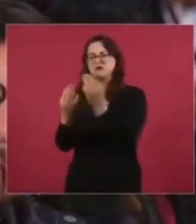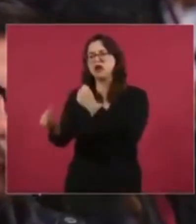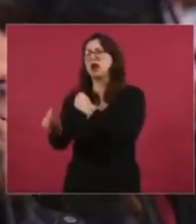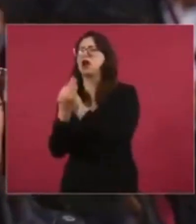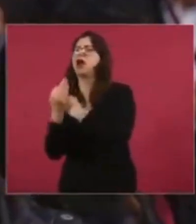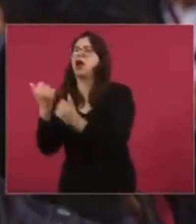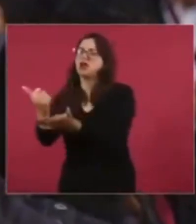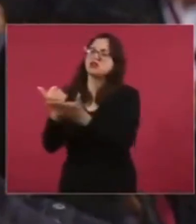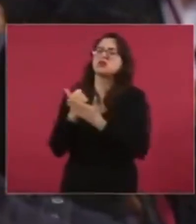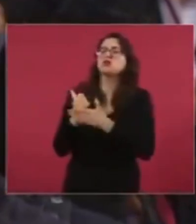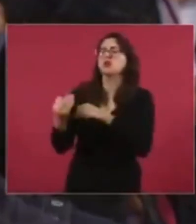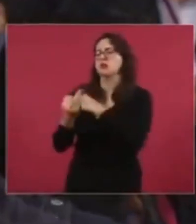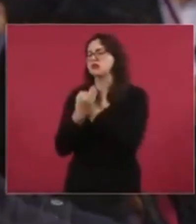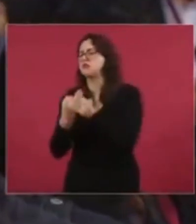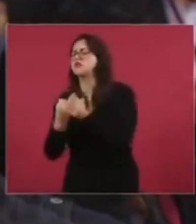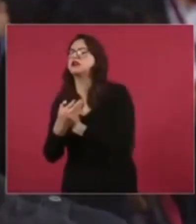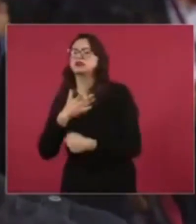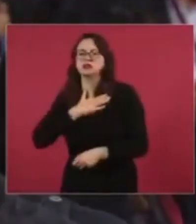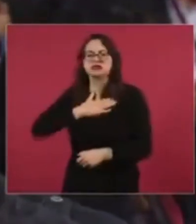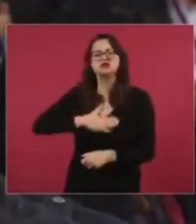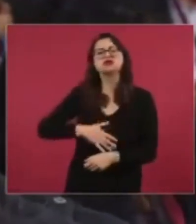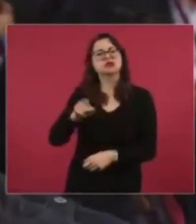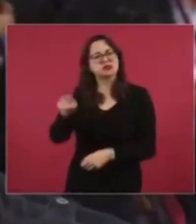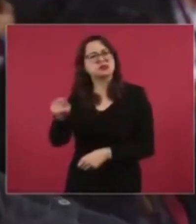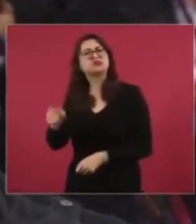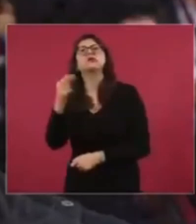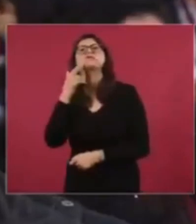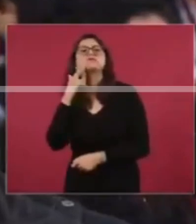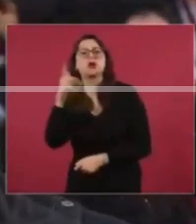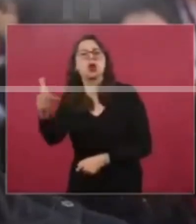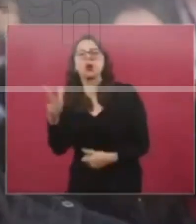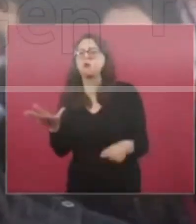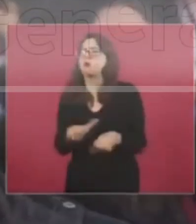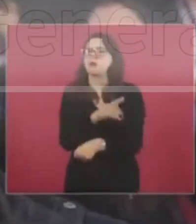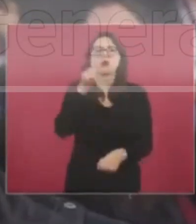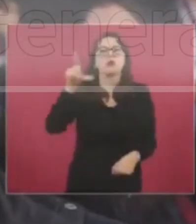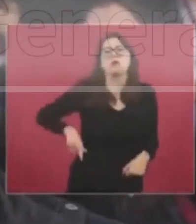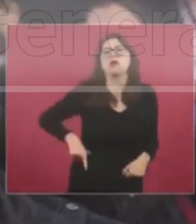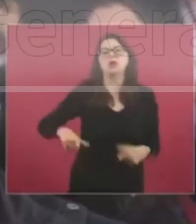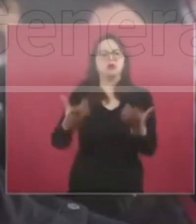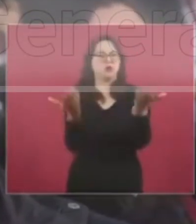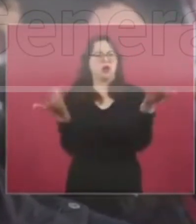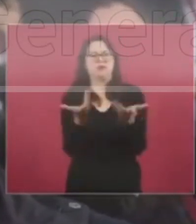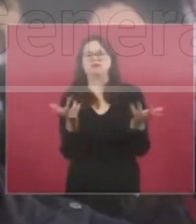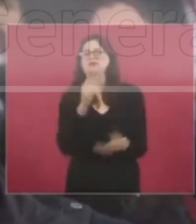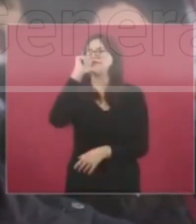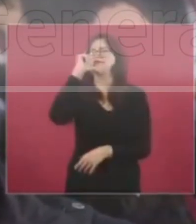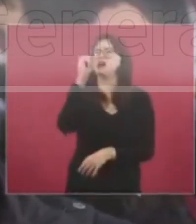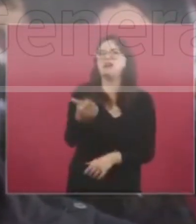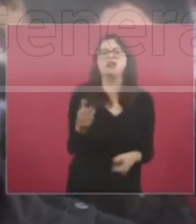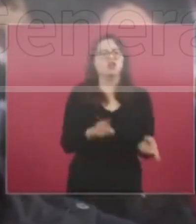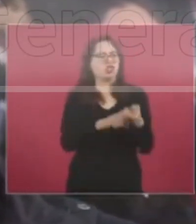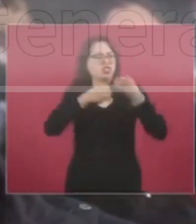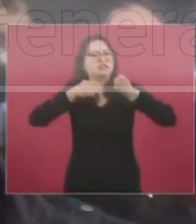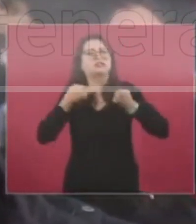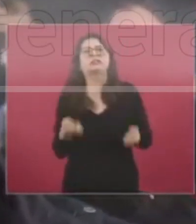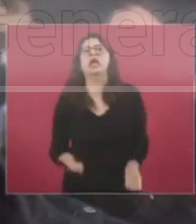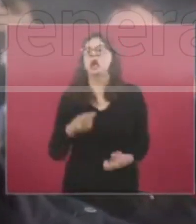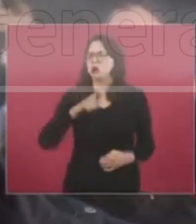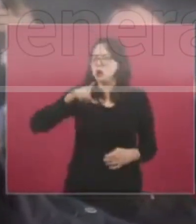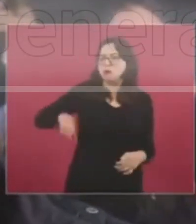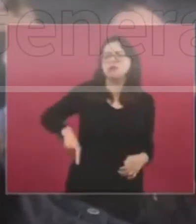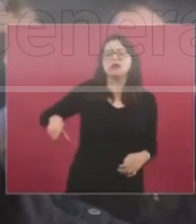acuden a la delincuencia para que les hagan justicia porque ¿dónde está el Estado presidente? para garantizar la seguridad de los